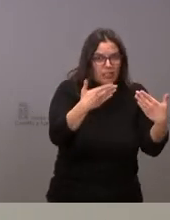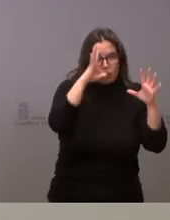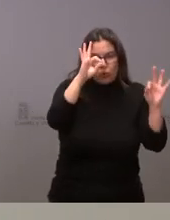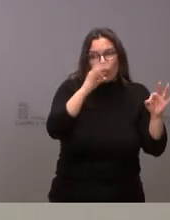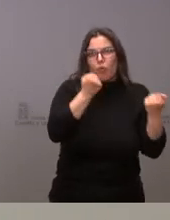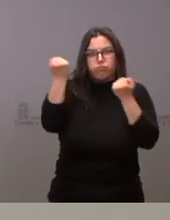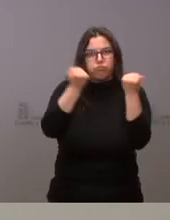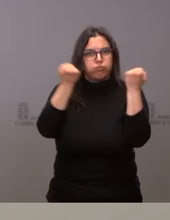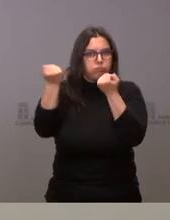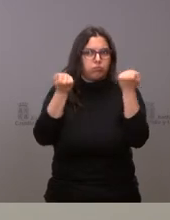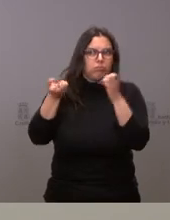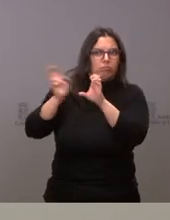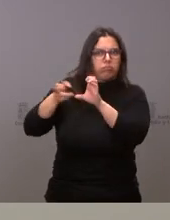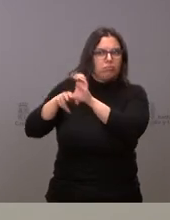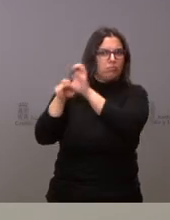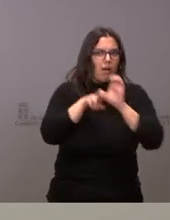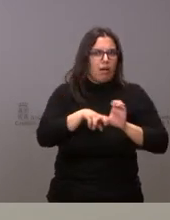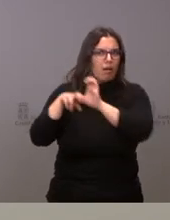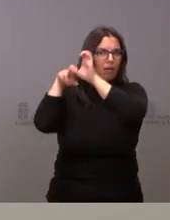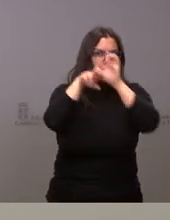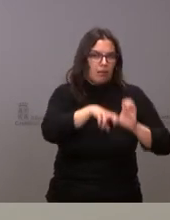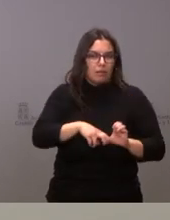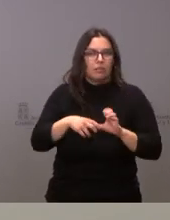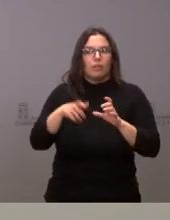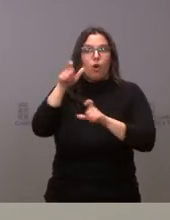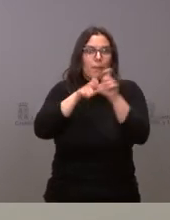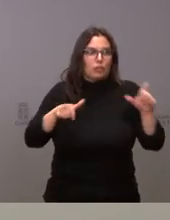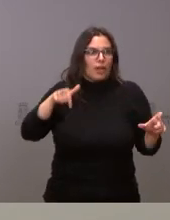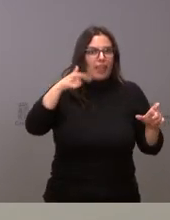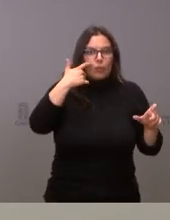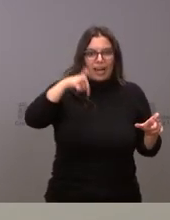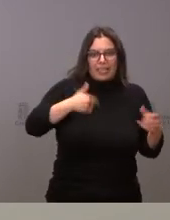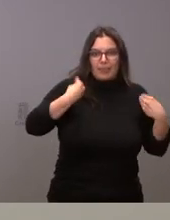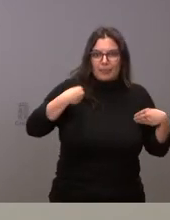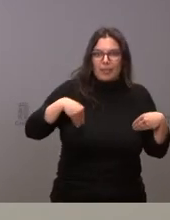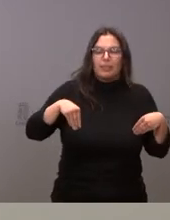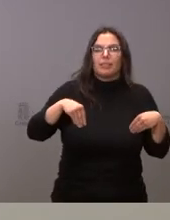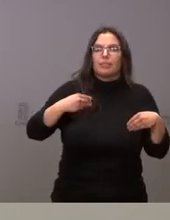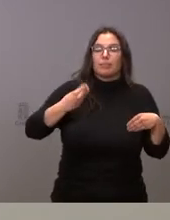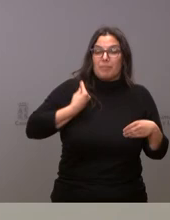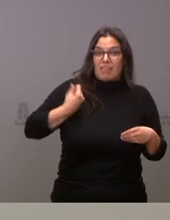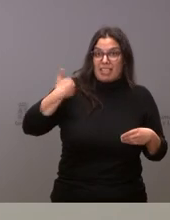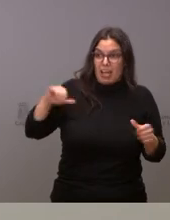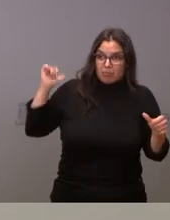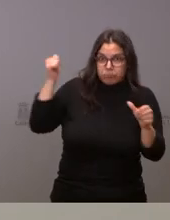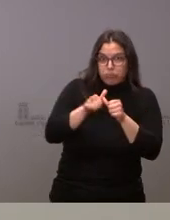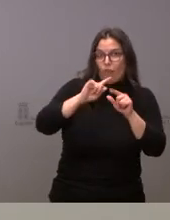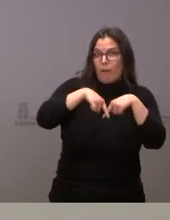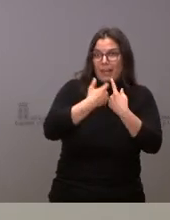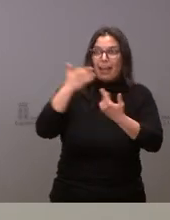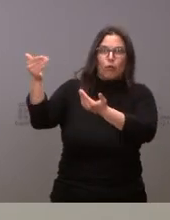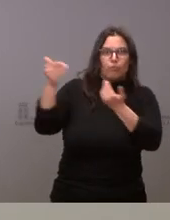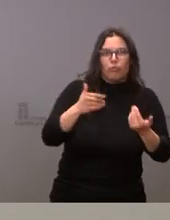consecuencia de que tienen personas de su propio país aquí conocidos o incluso familiares que han facilitado su llegada